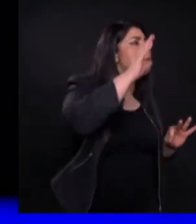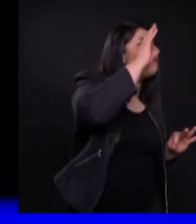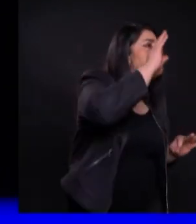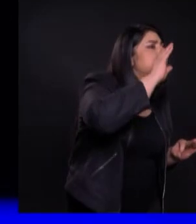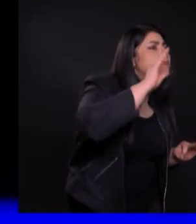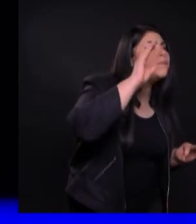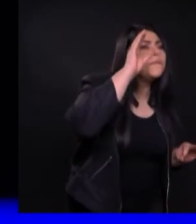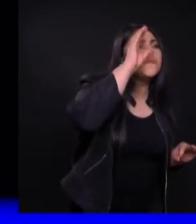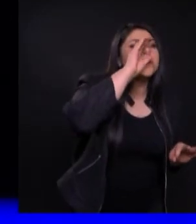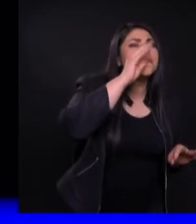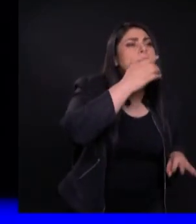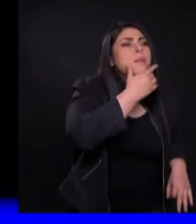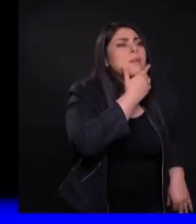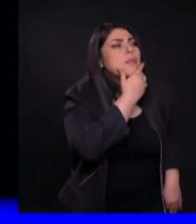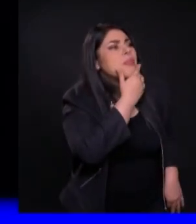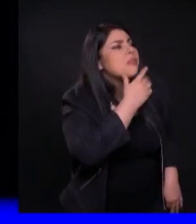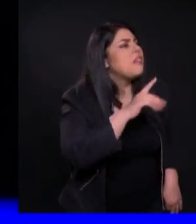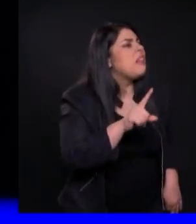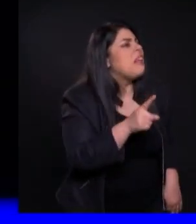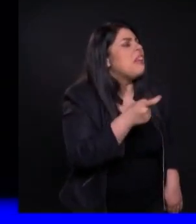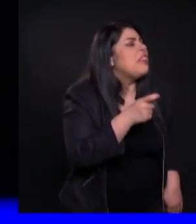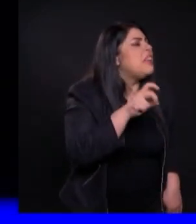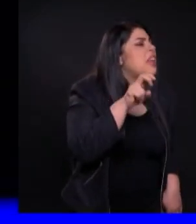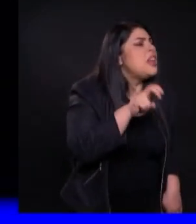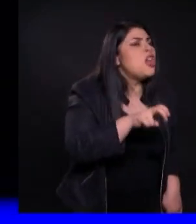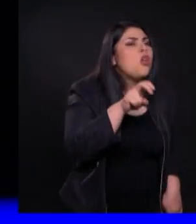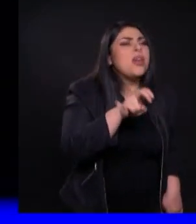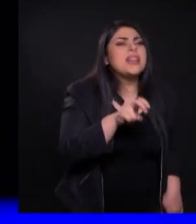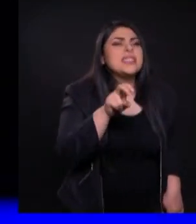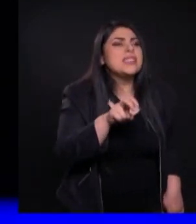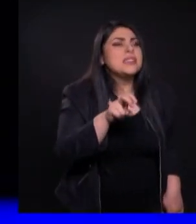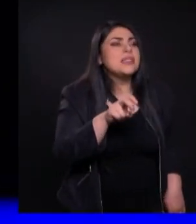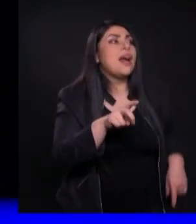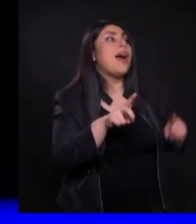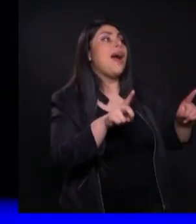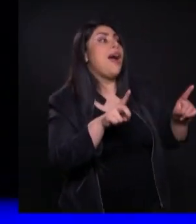E ignorar A los que no creían En el producto